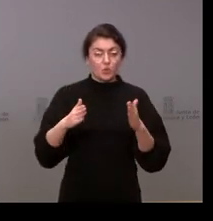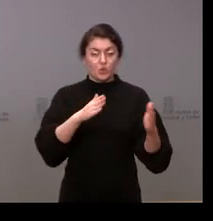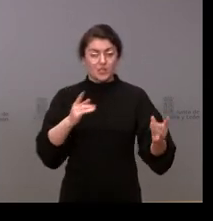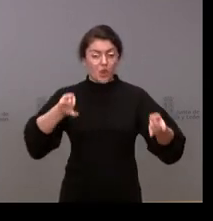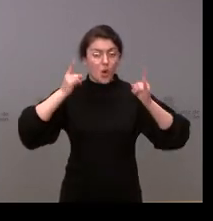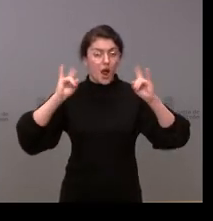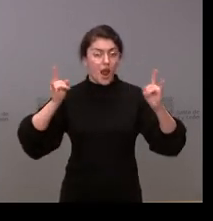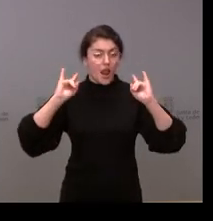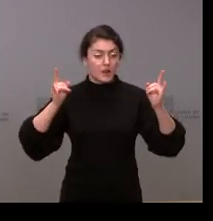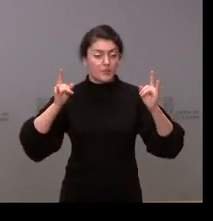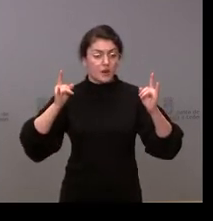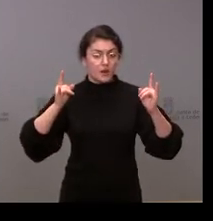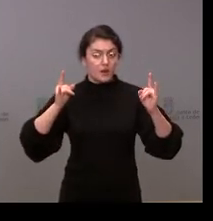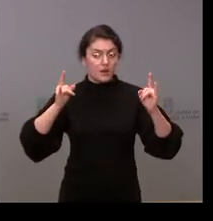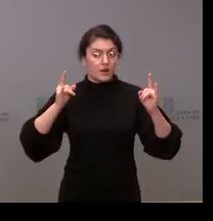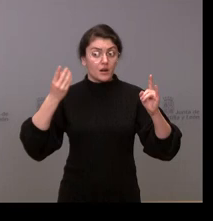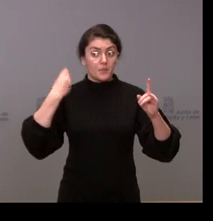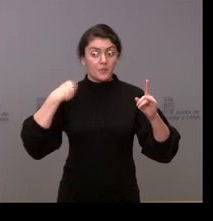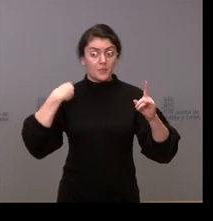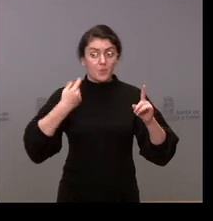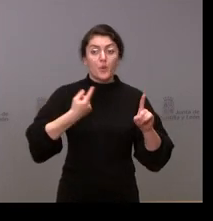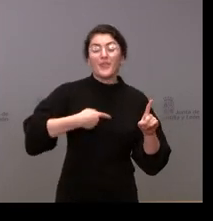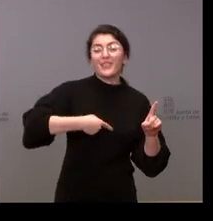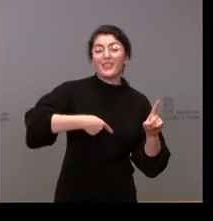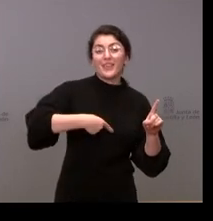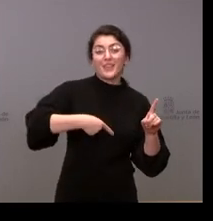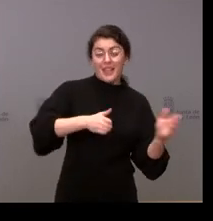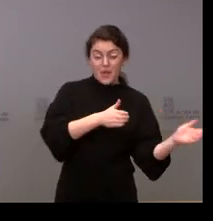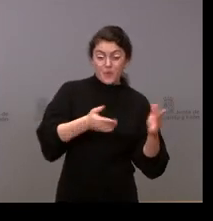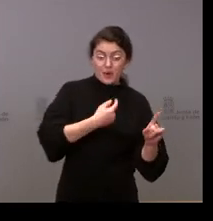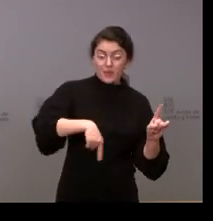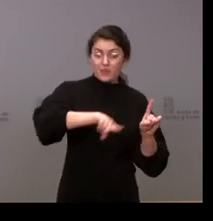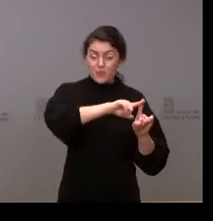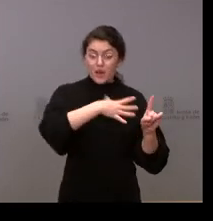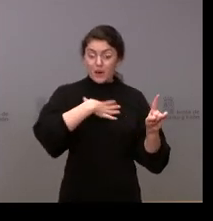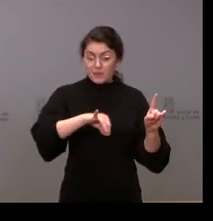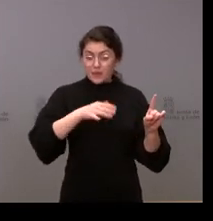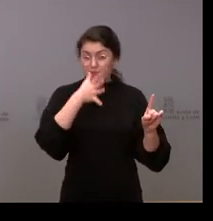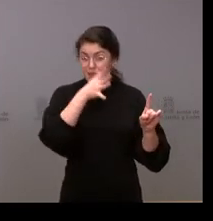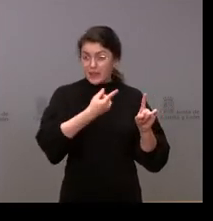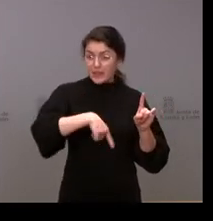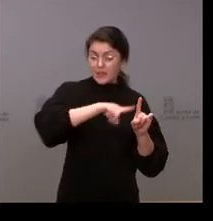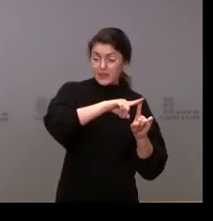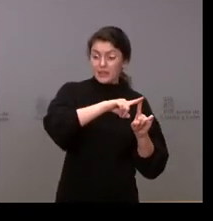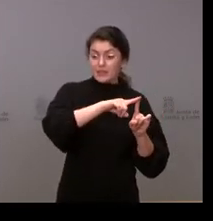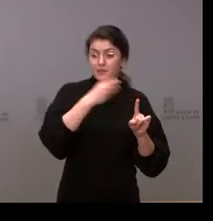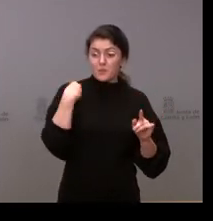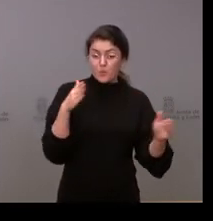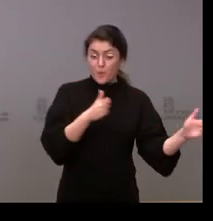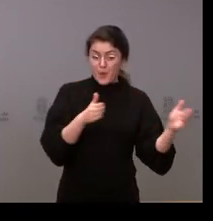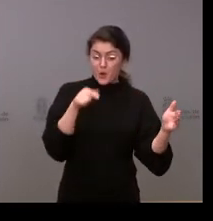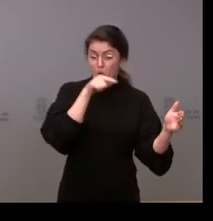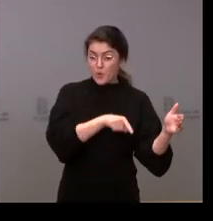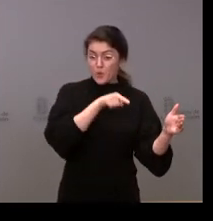afectados con esta medida de la devolución o de la no incoación de los expedientes sancionadores en ese periodo de tiempo en el que estuvo en marcha se